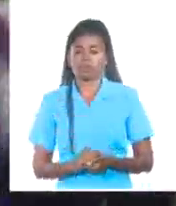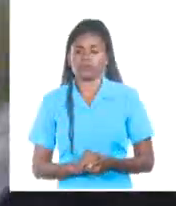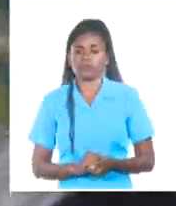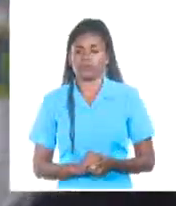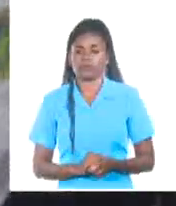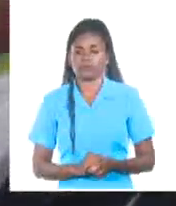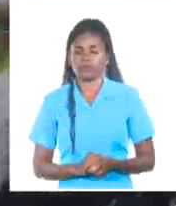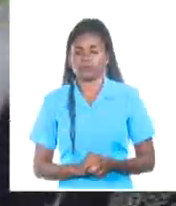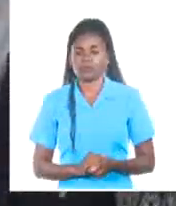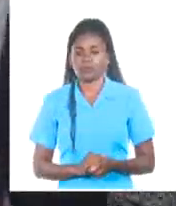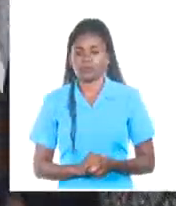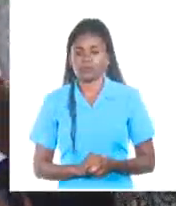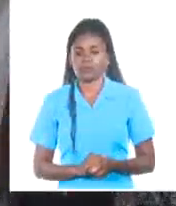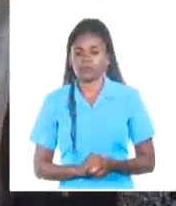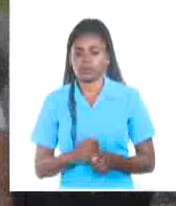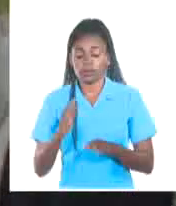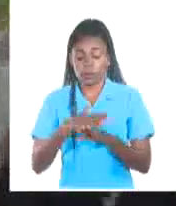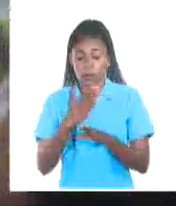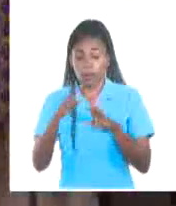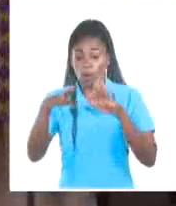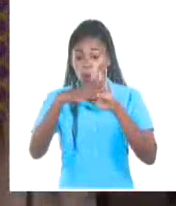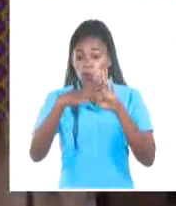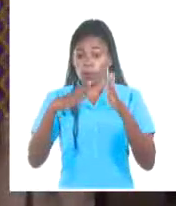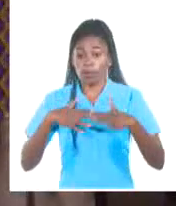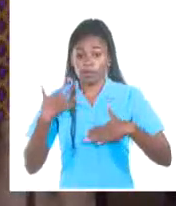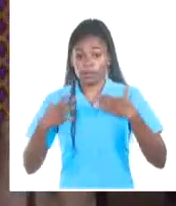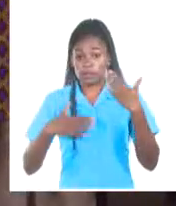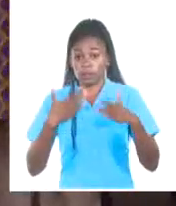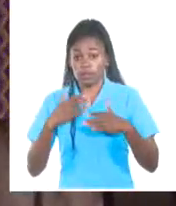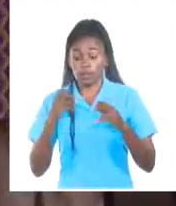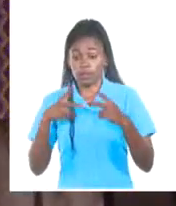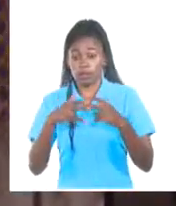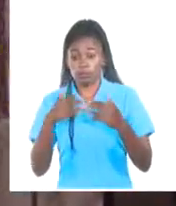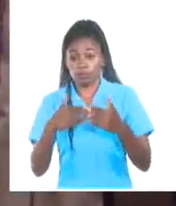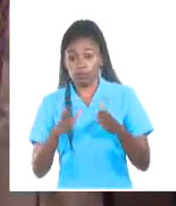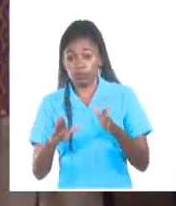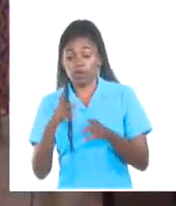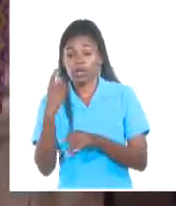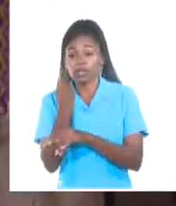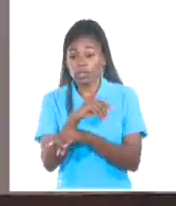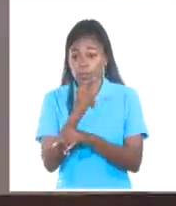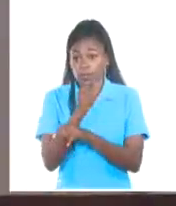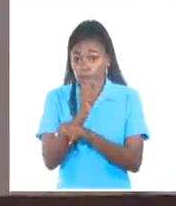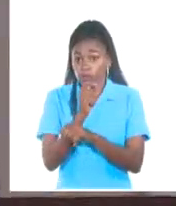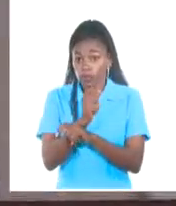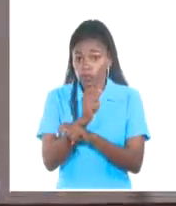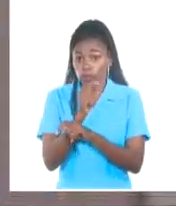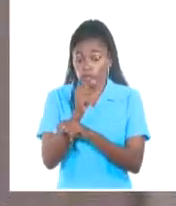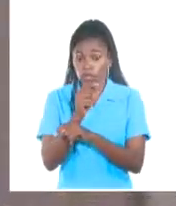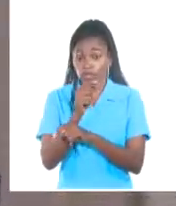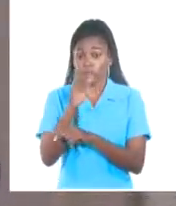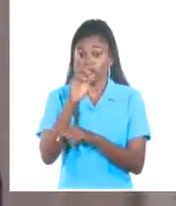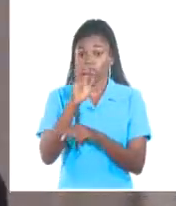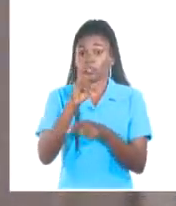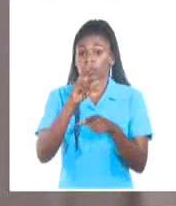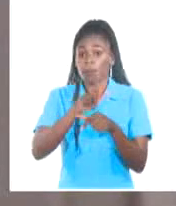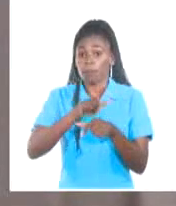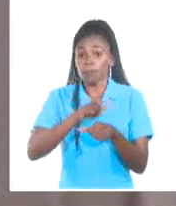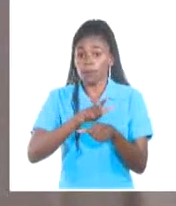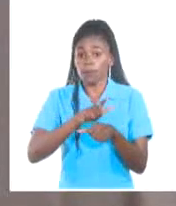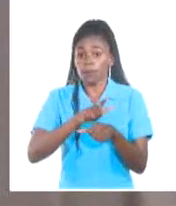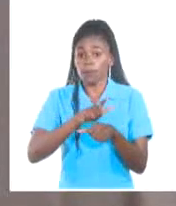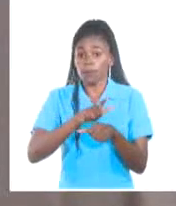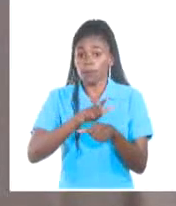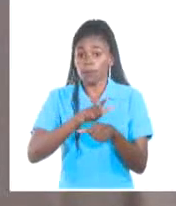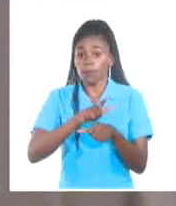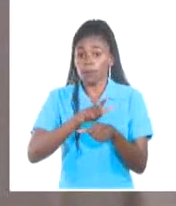artistas. Como parte del programa de actividades inaugural, la profesora Amalia Gamarra de la República de Paraguay desarrolló